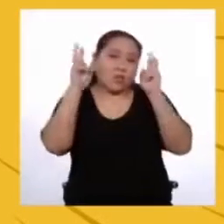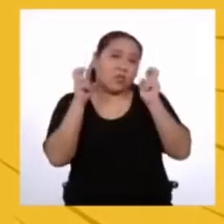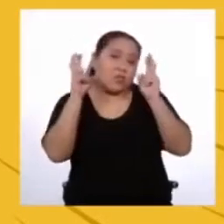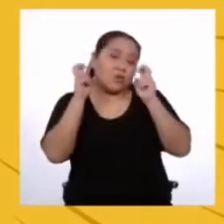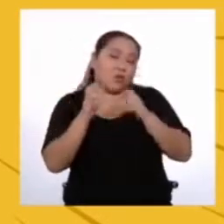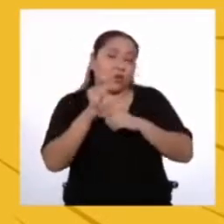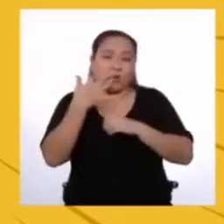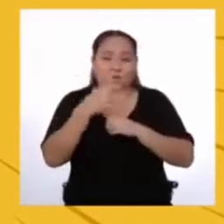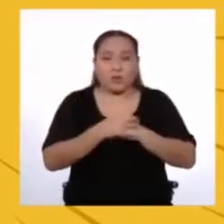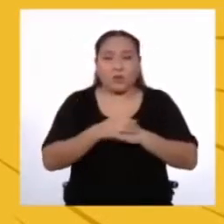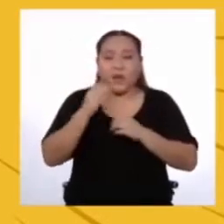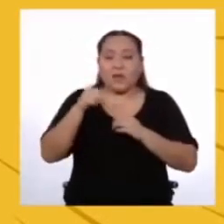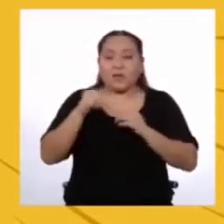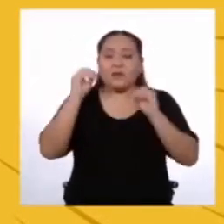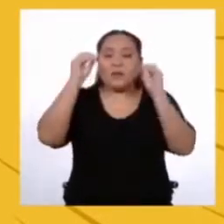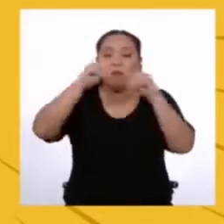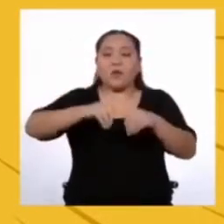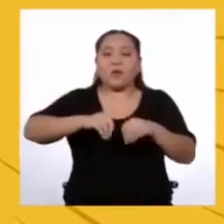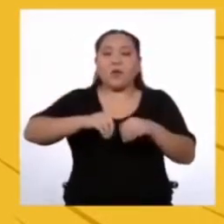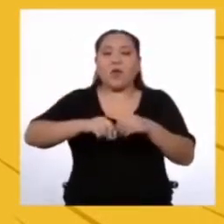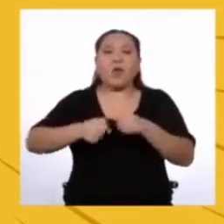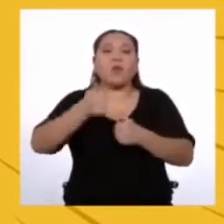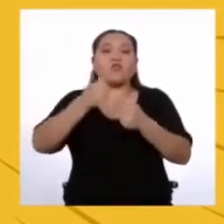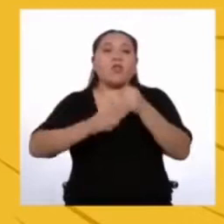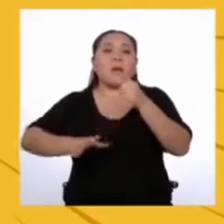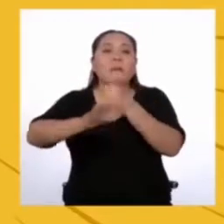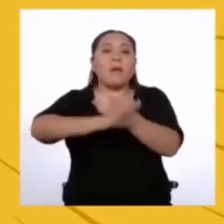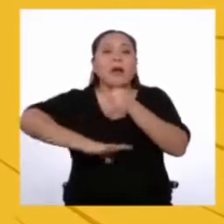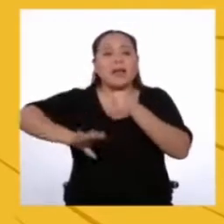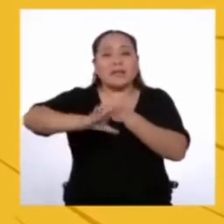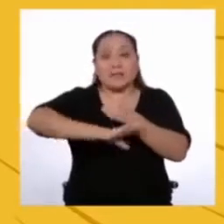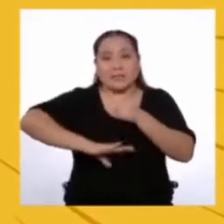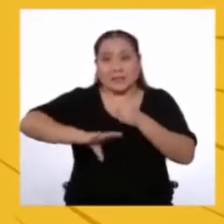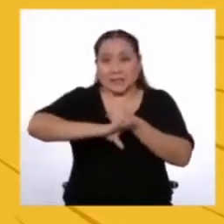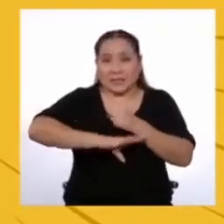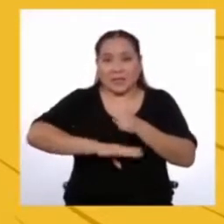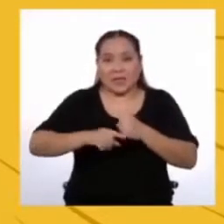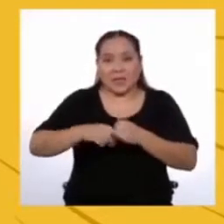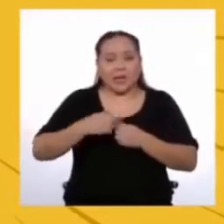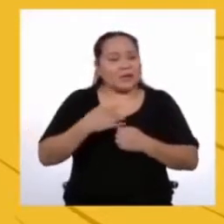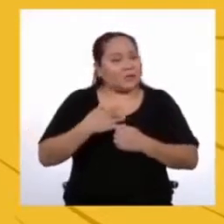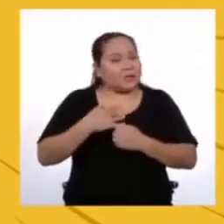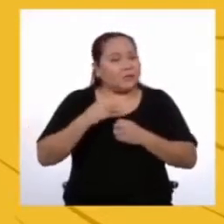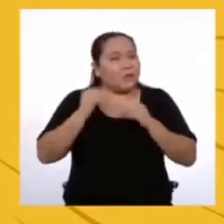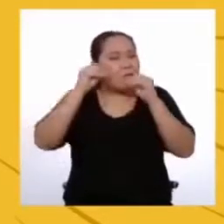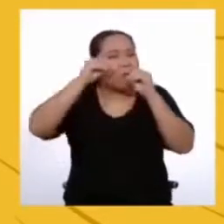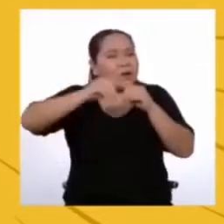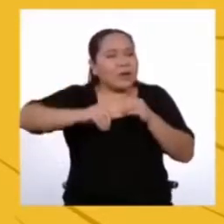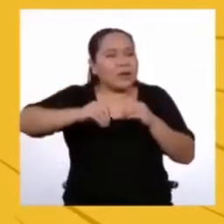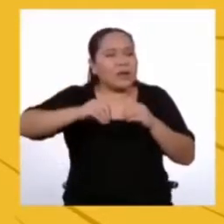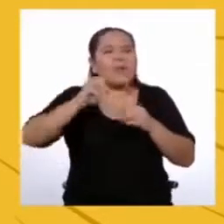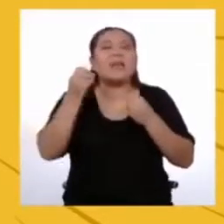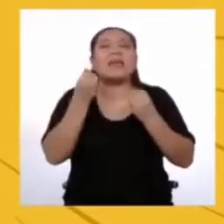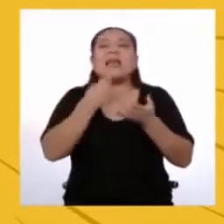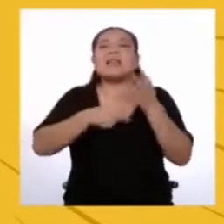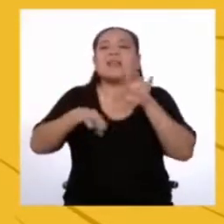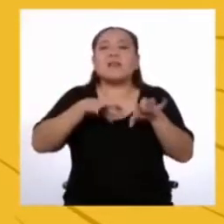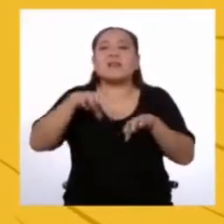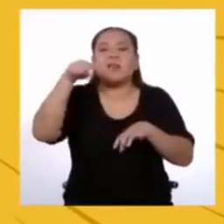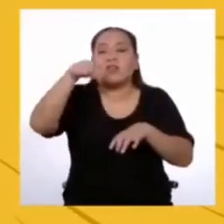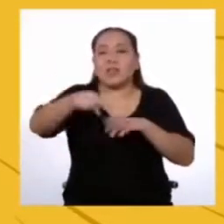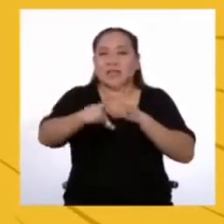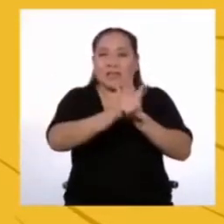preliminar Donde se incluyen los principios generales Que inspiran el objeto y ámbito de aplicación de la ley